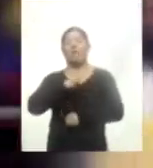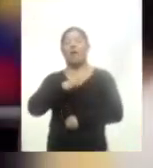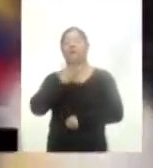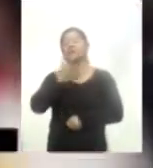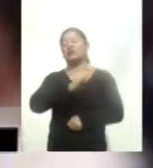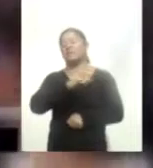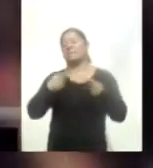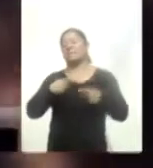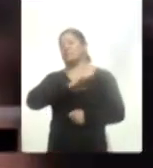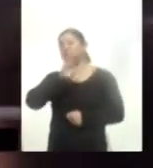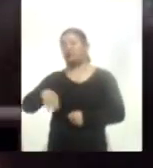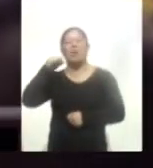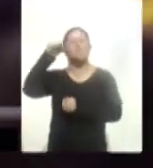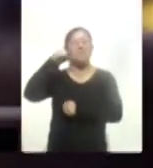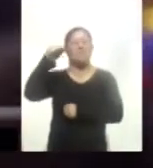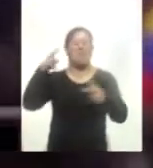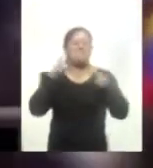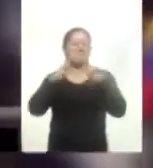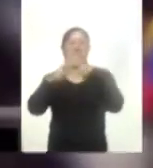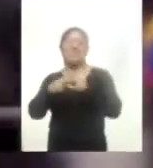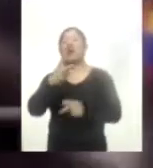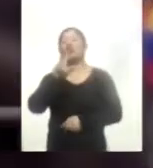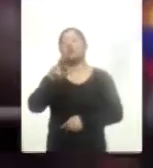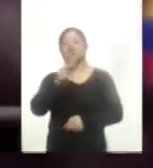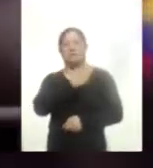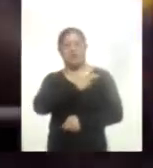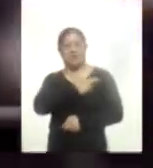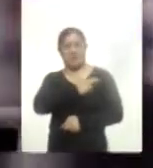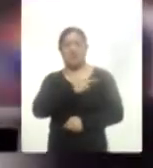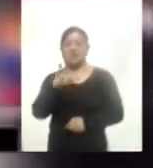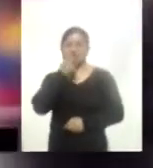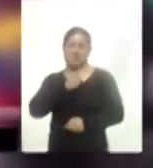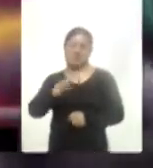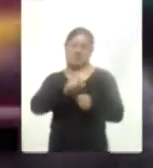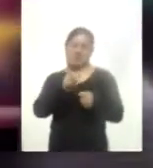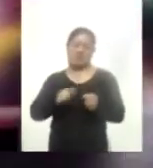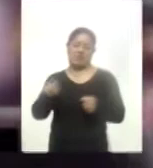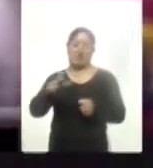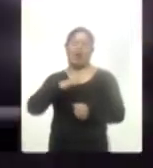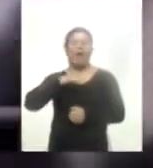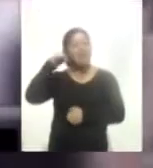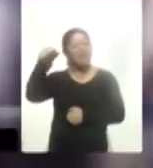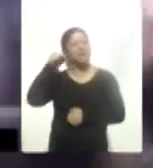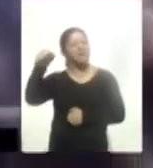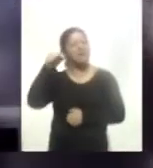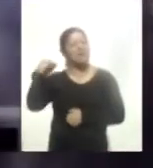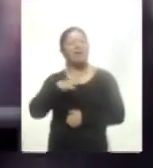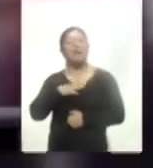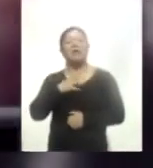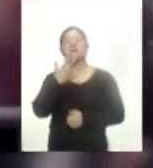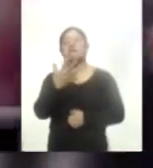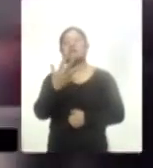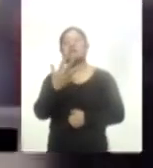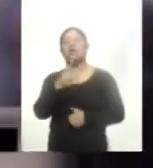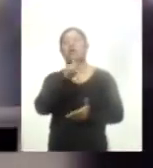personas y han dejado un saldo de 80 heridos, según confirmó el gobierno nacional. Esto como parte de las manifestaciones que se registran en al menos cinco